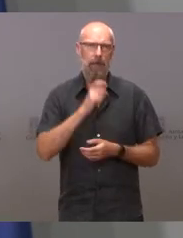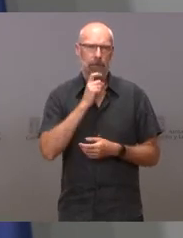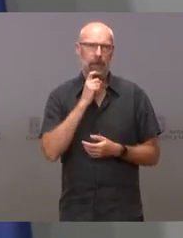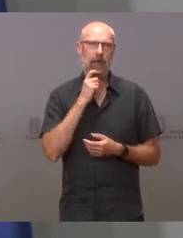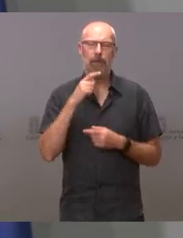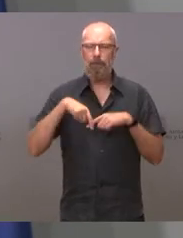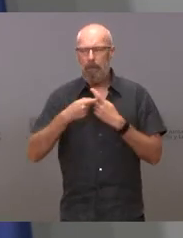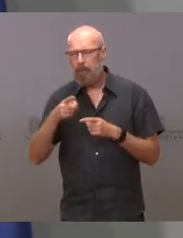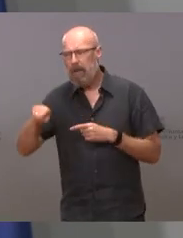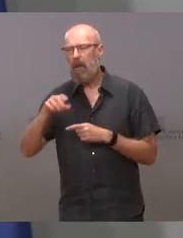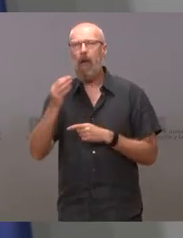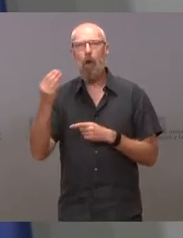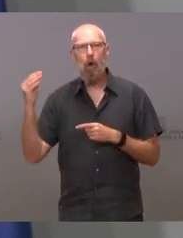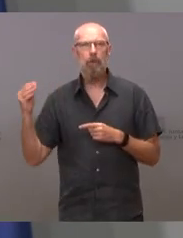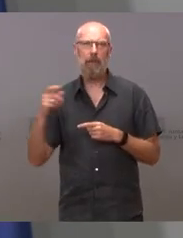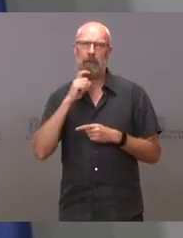todos es difícil